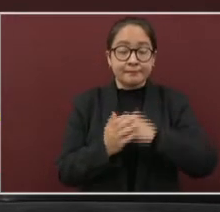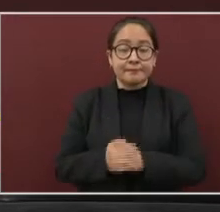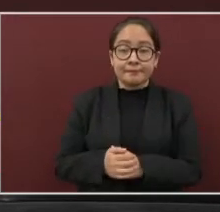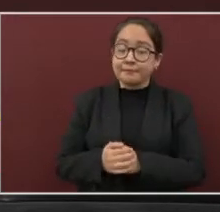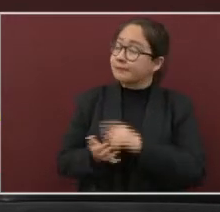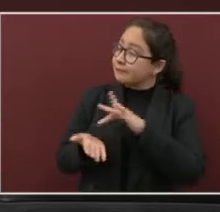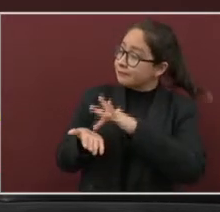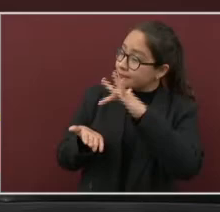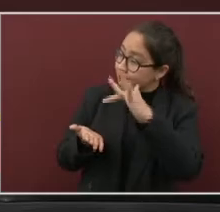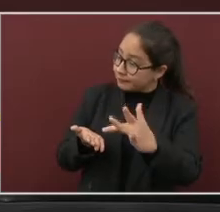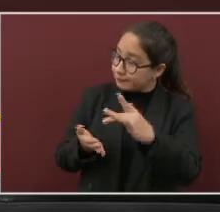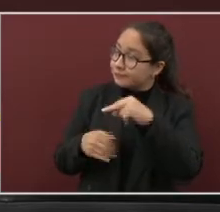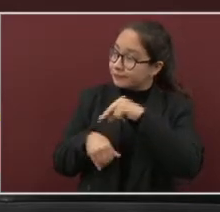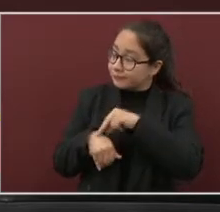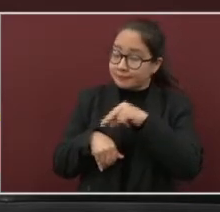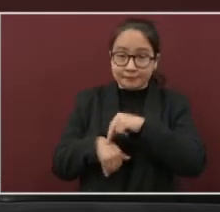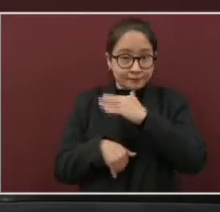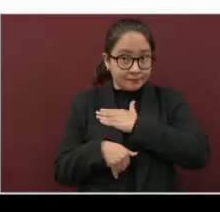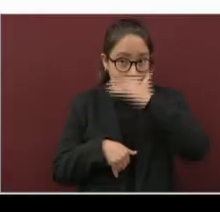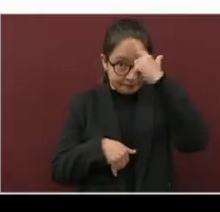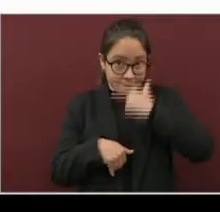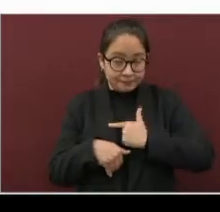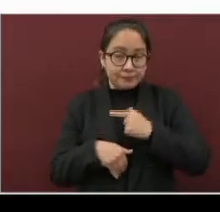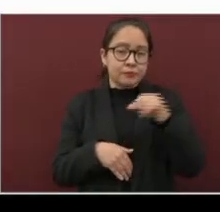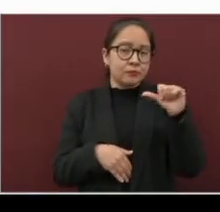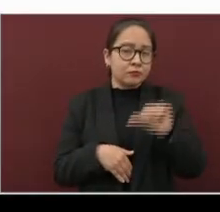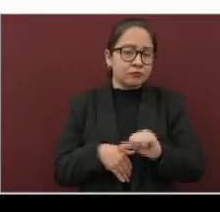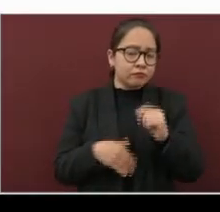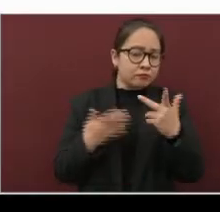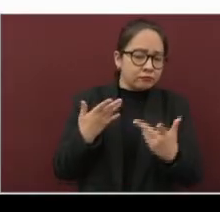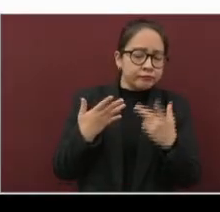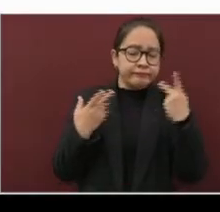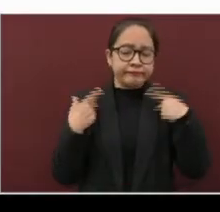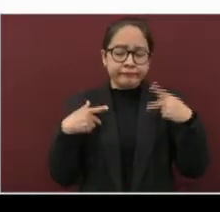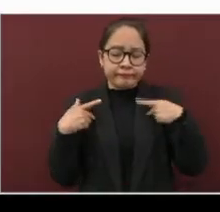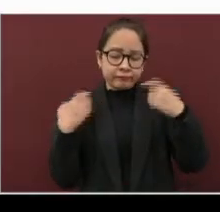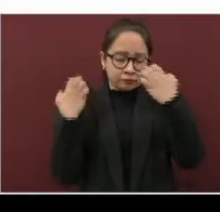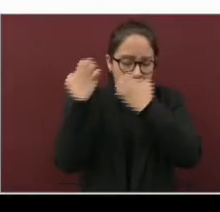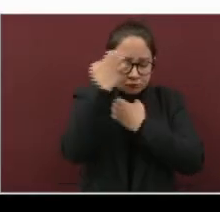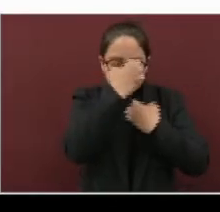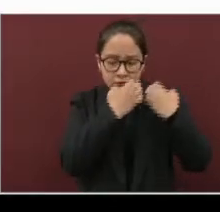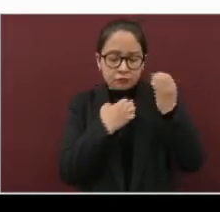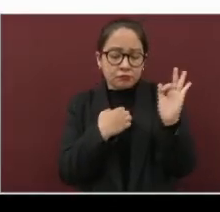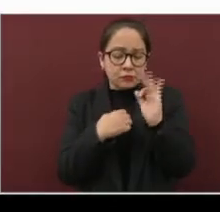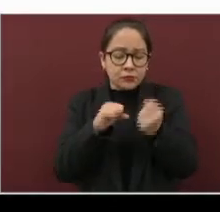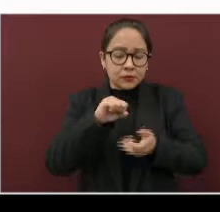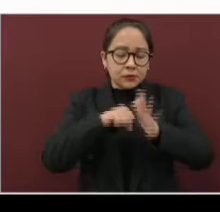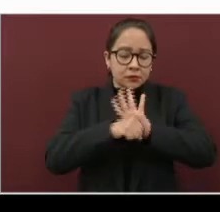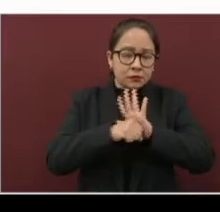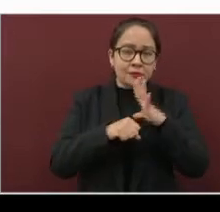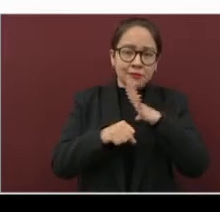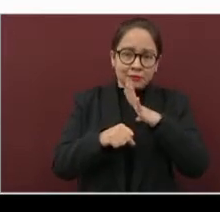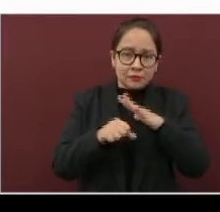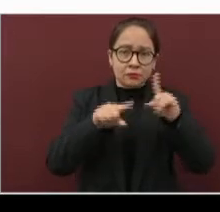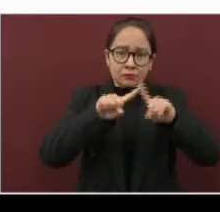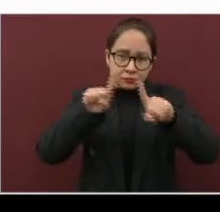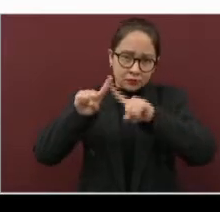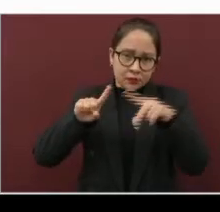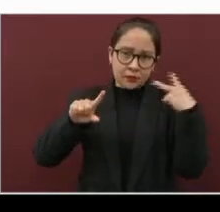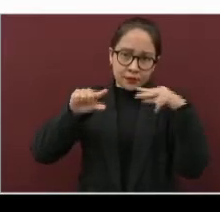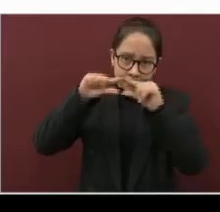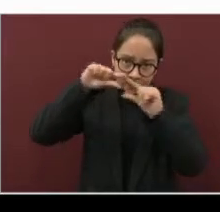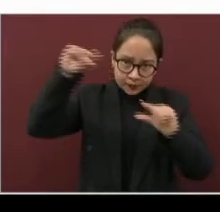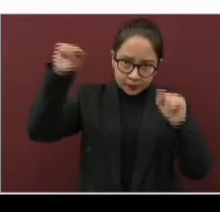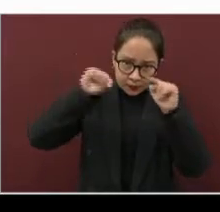noches. En el informe de hoy, los pacientes con diagnóstico probable de COVID-19 atendidos en las diferentes unidades del